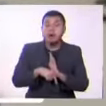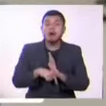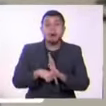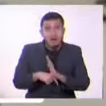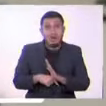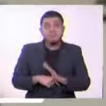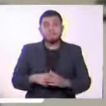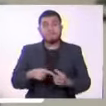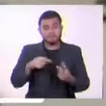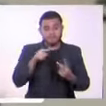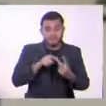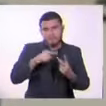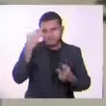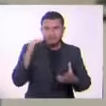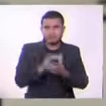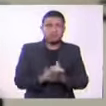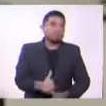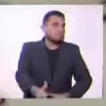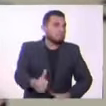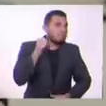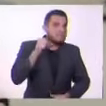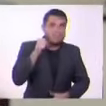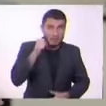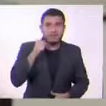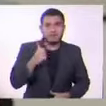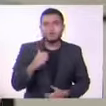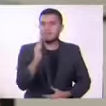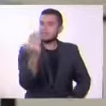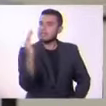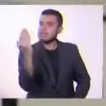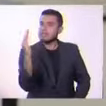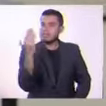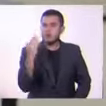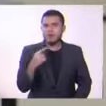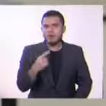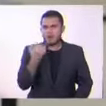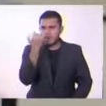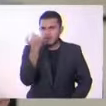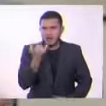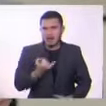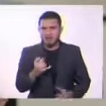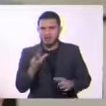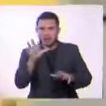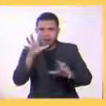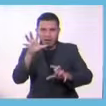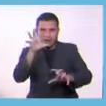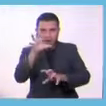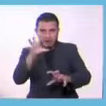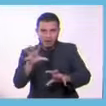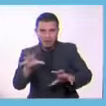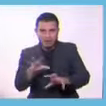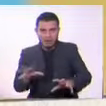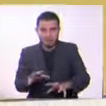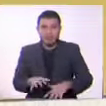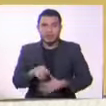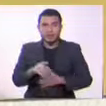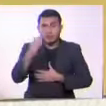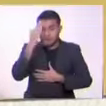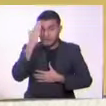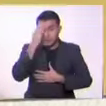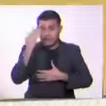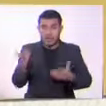dejarlo atrás. Se ve al espejo y ve una imagen distorsionada. ¿Sabías qué?